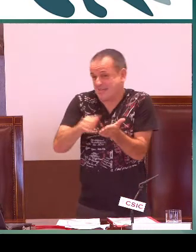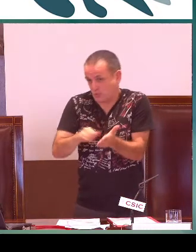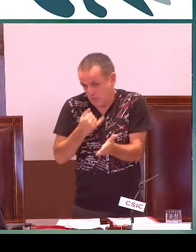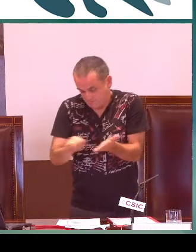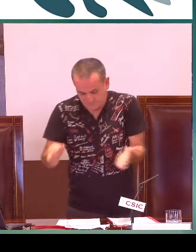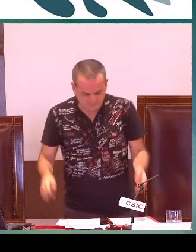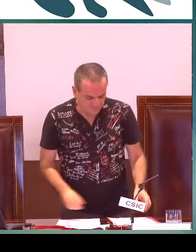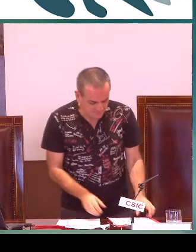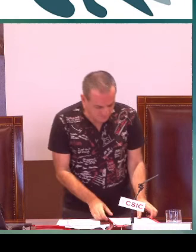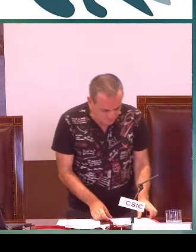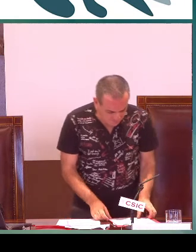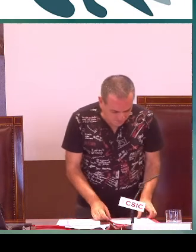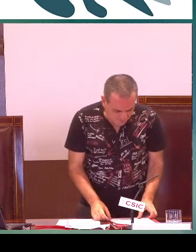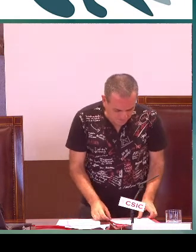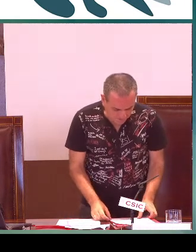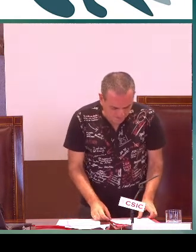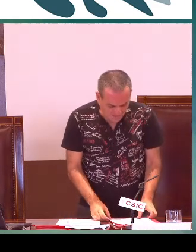libremente esa asignatura.